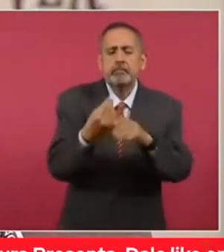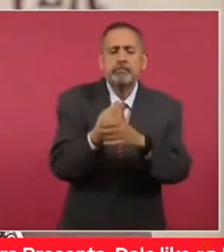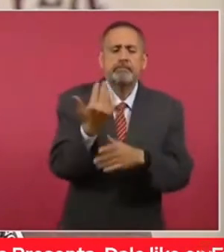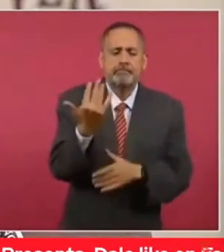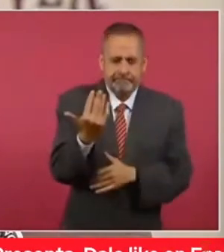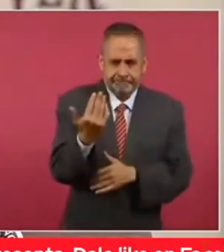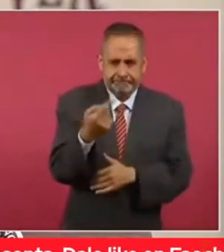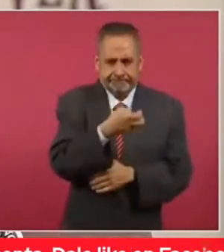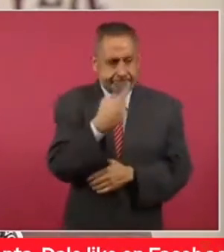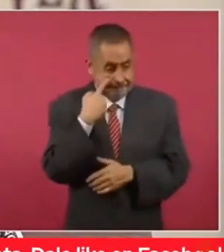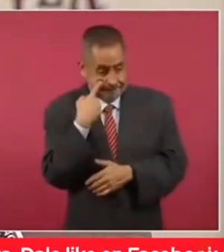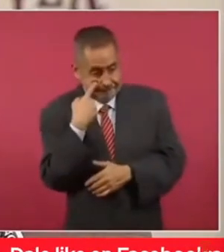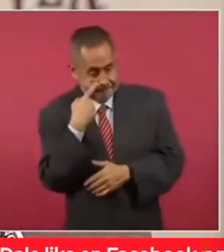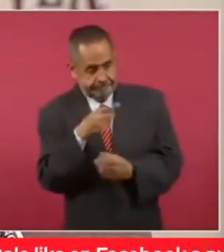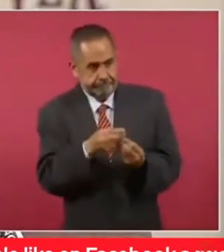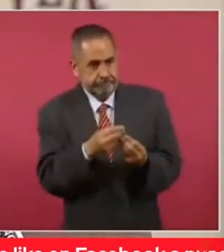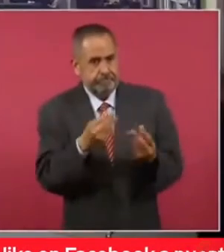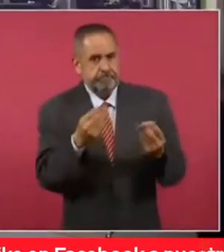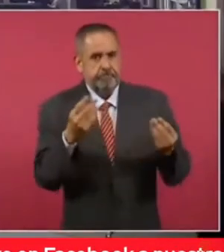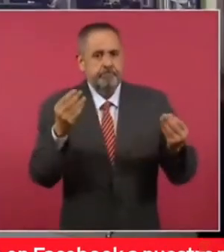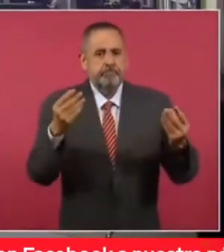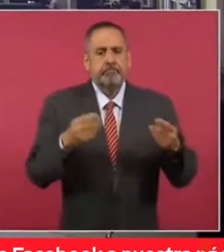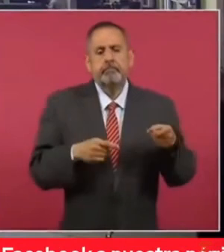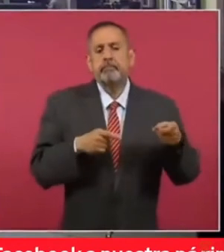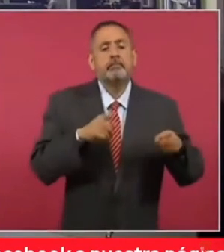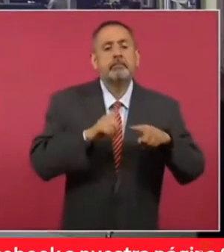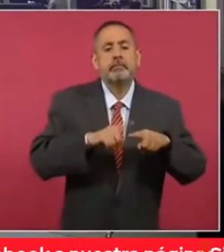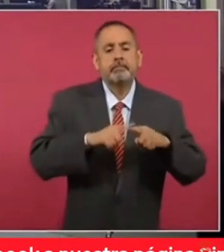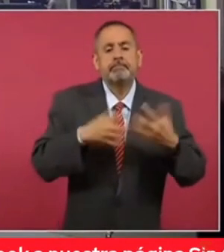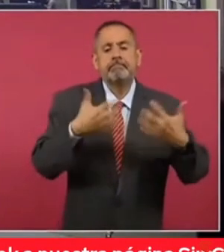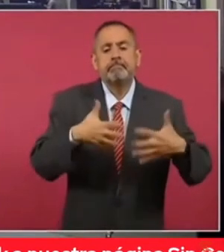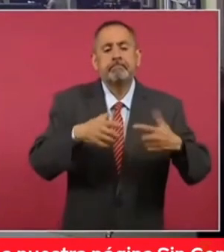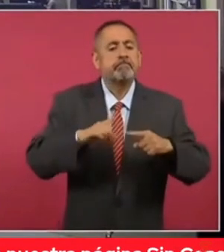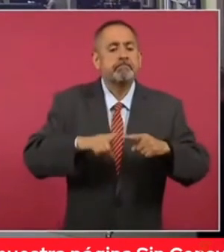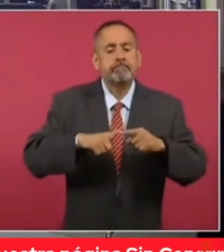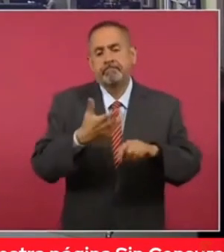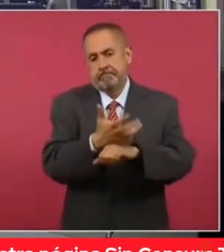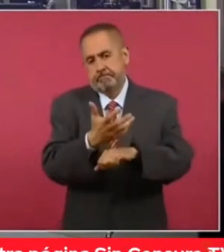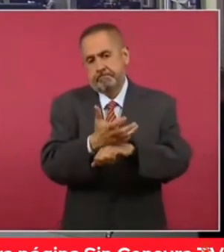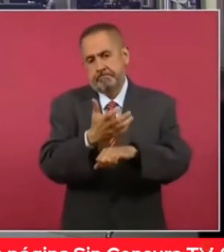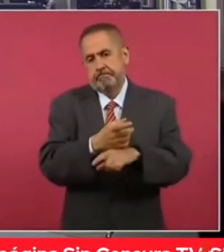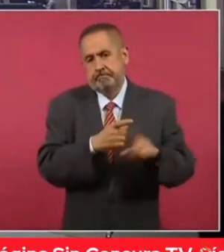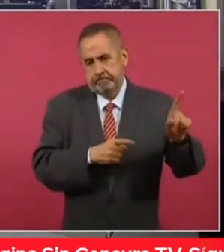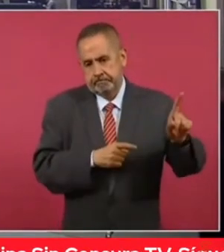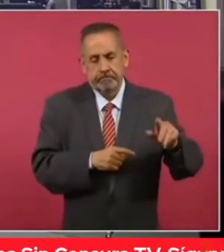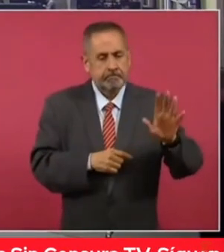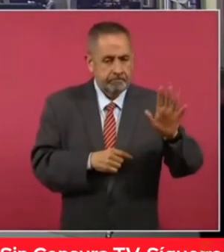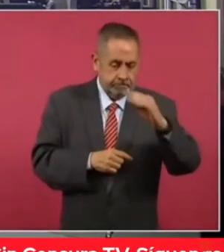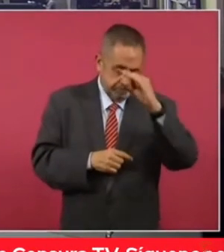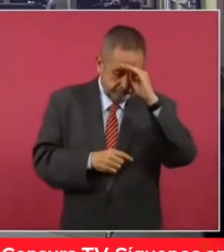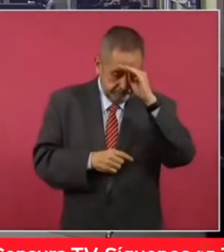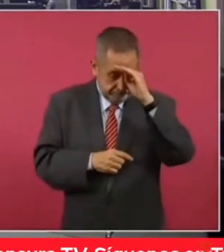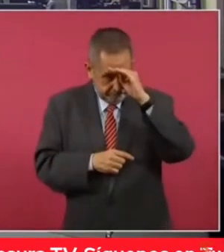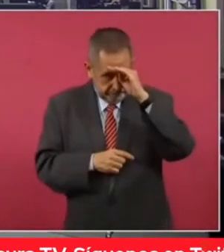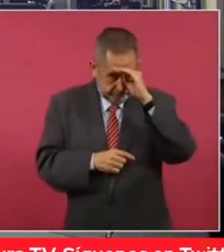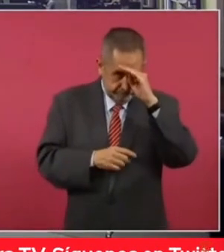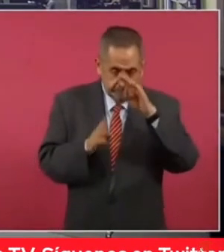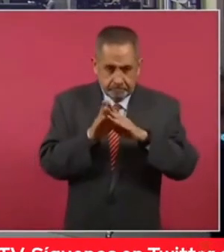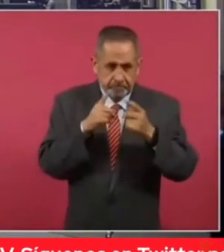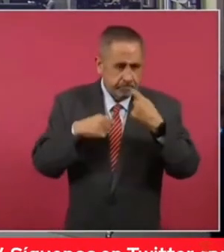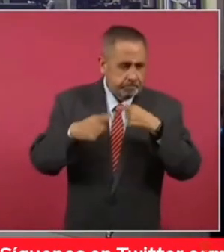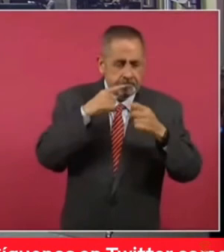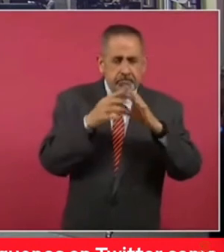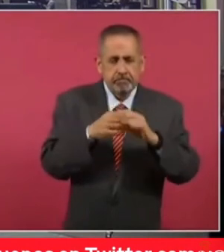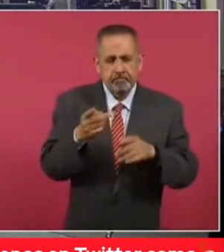incremento. Estas armas son de producción estadounidense, y tomando en consideración ese, esa cantidad